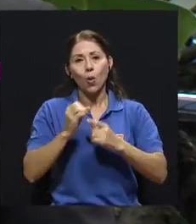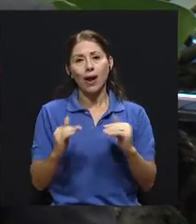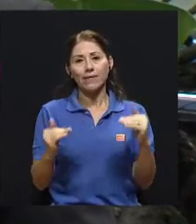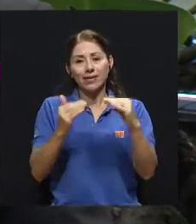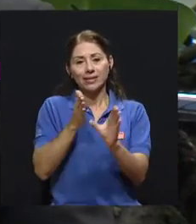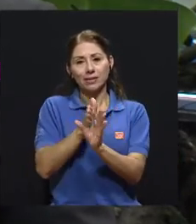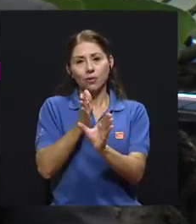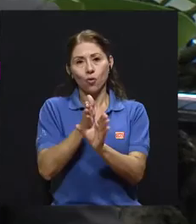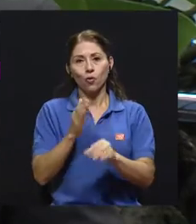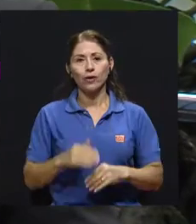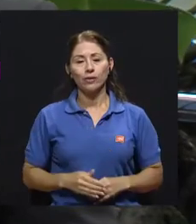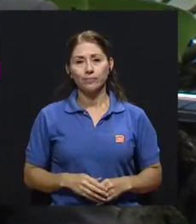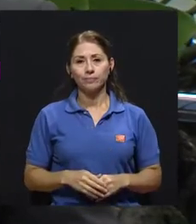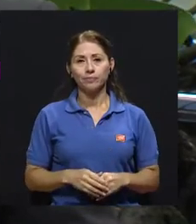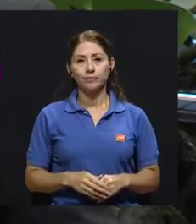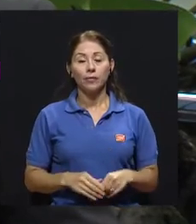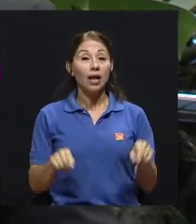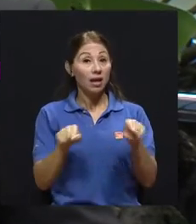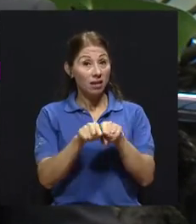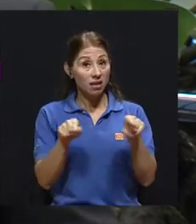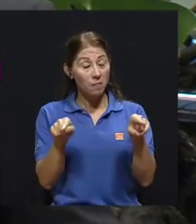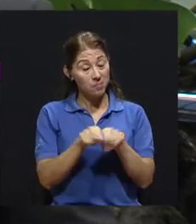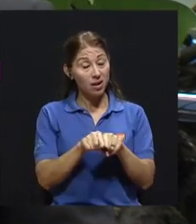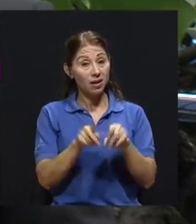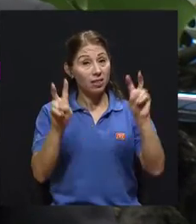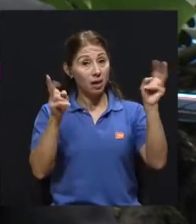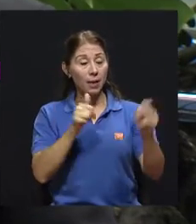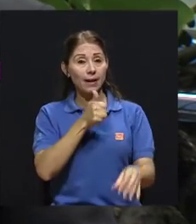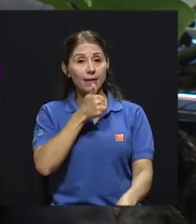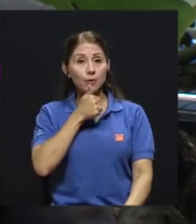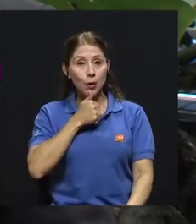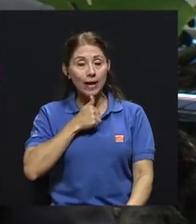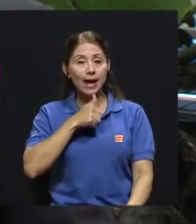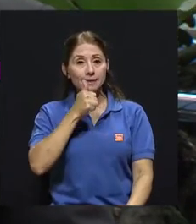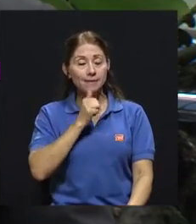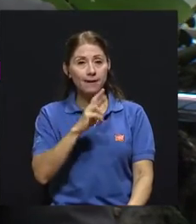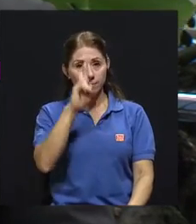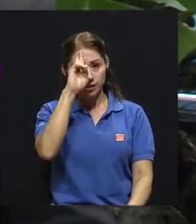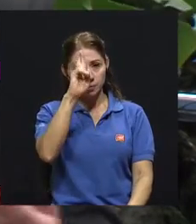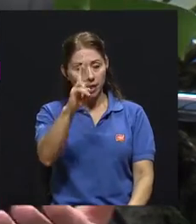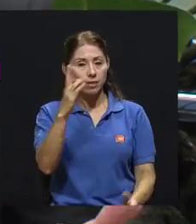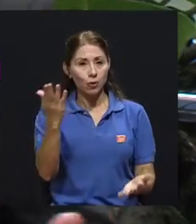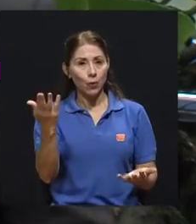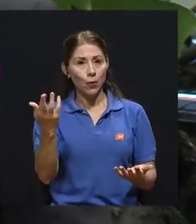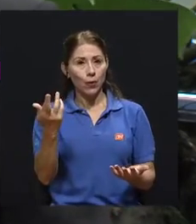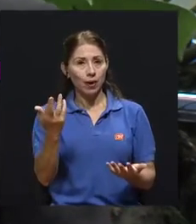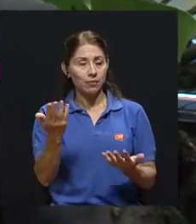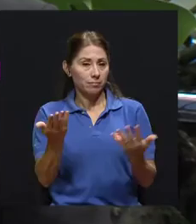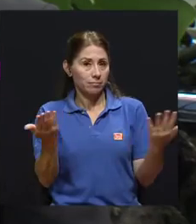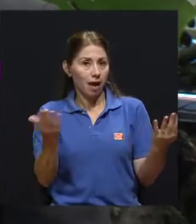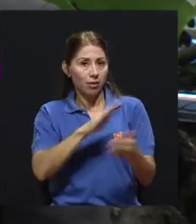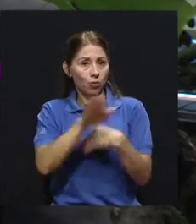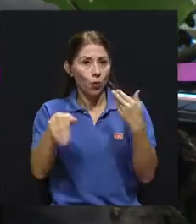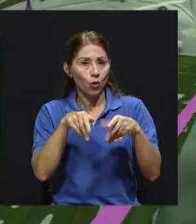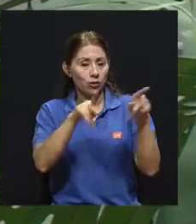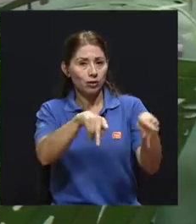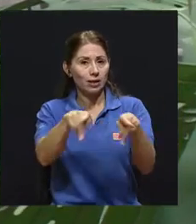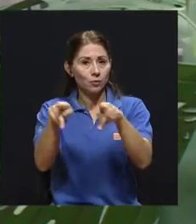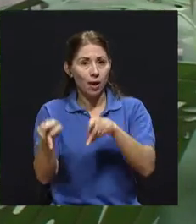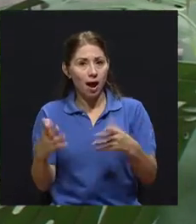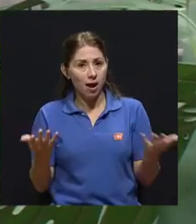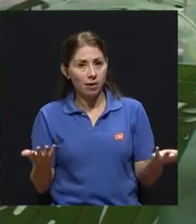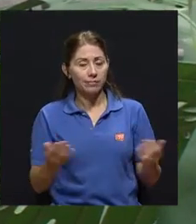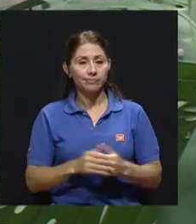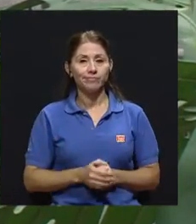también pasa por el tema de la tolerancia y el respeto que debemos de tener hacia todos los seres humanos. Bueno,